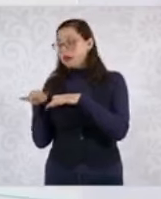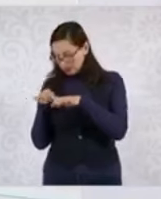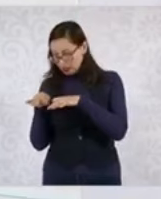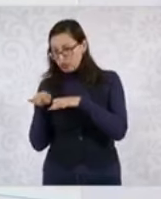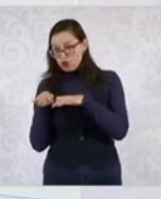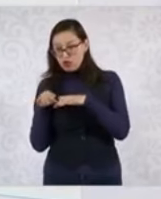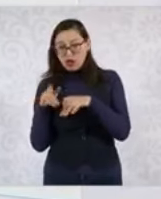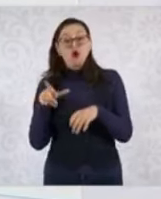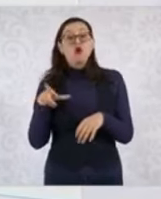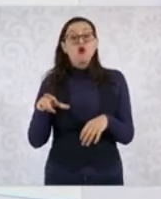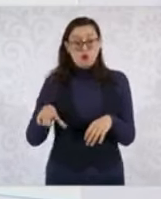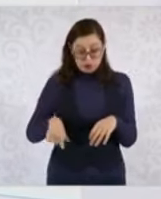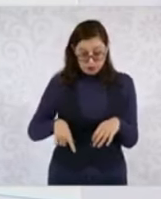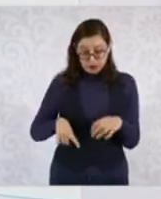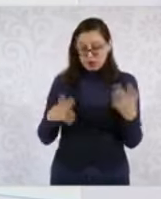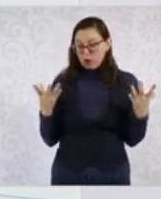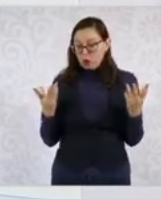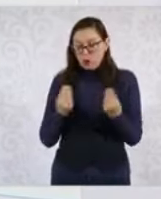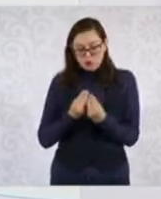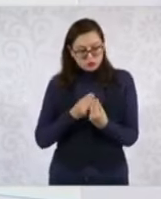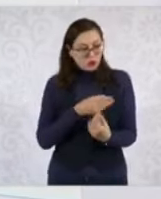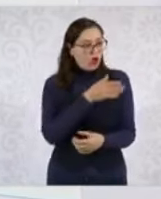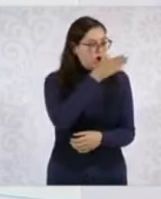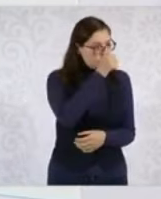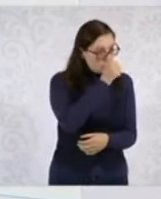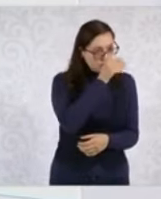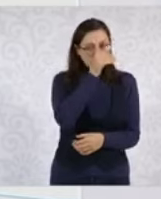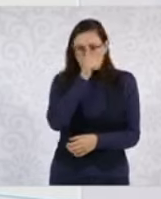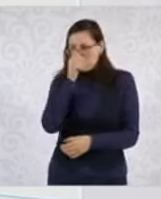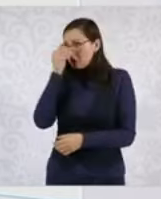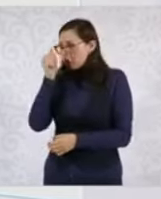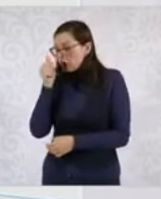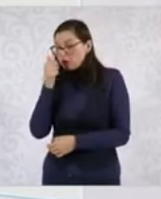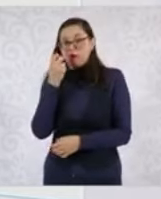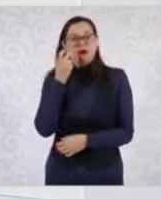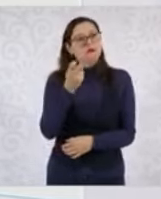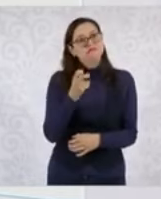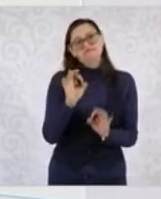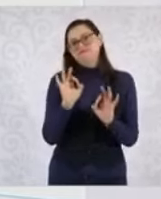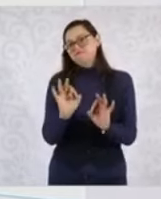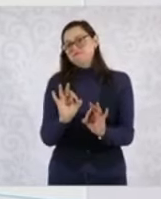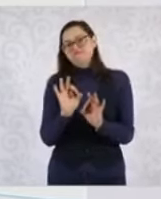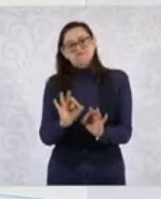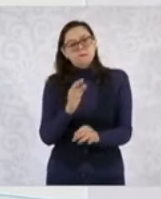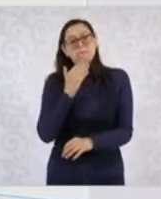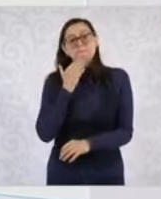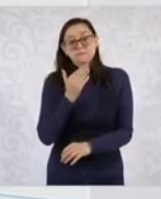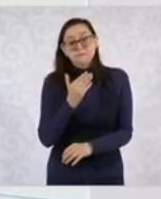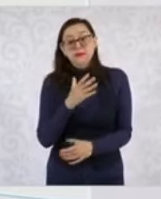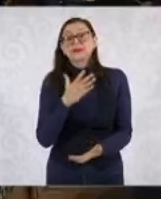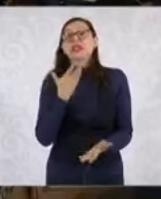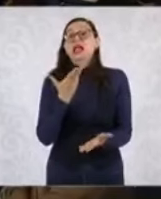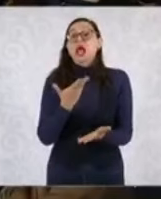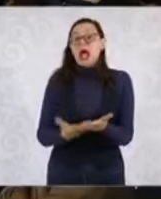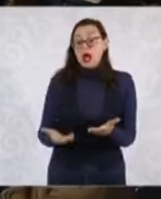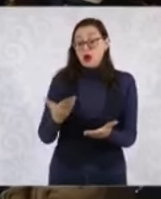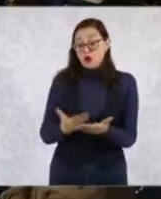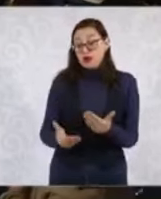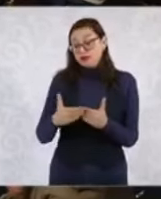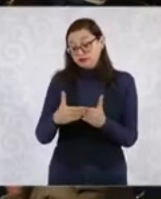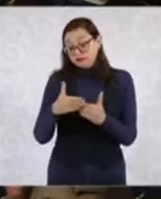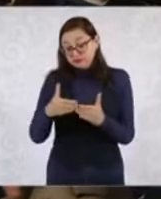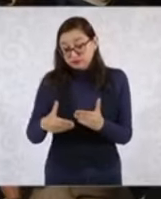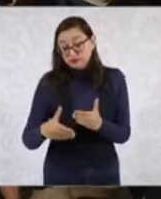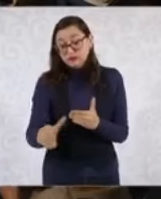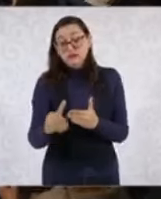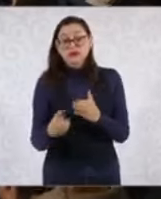Entonces, nuestro objetivo es que las reformas que vienen, porque hay un importante número de trabajadores